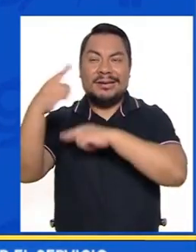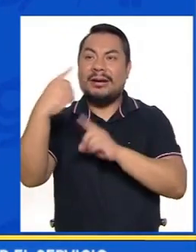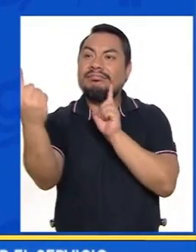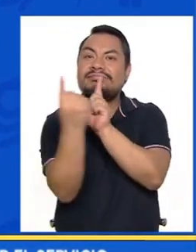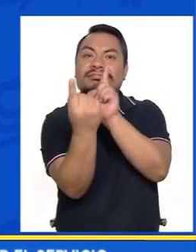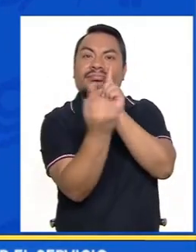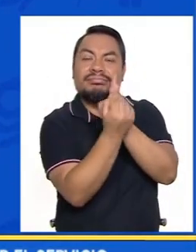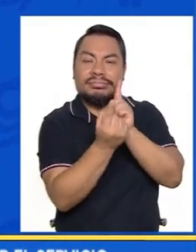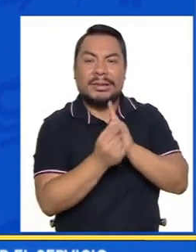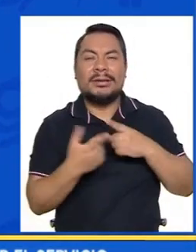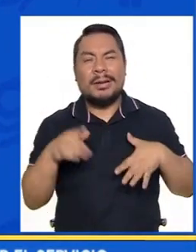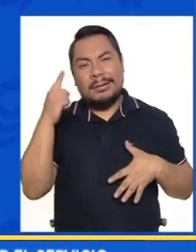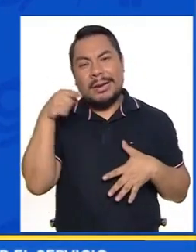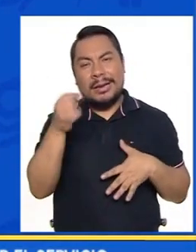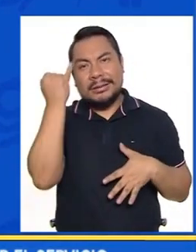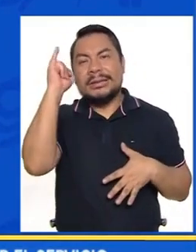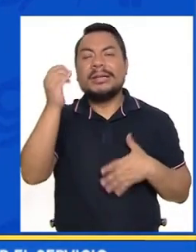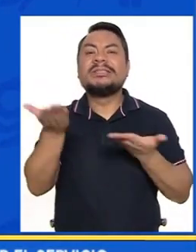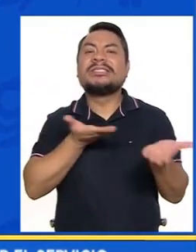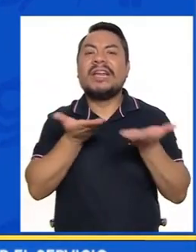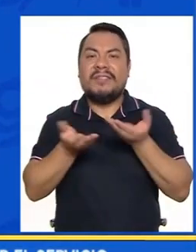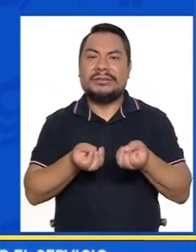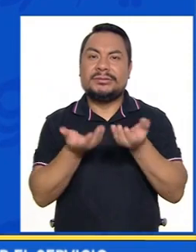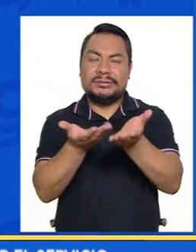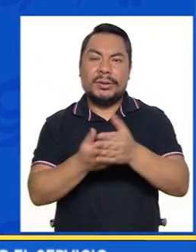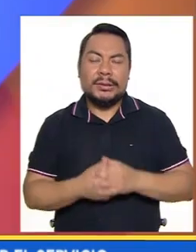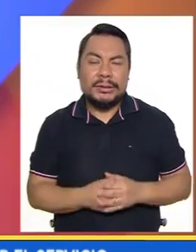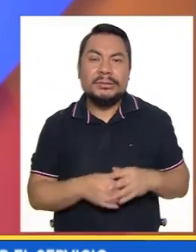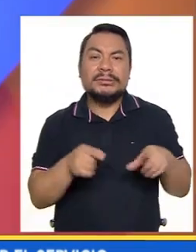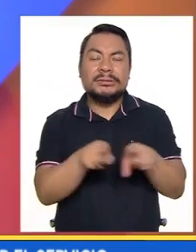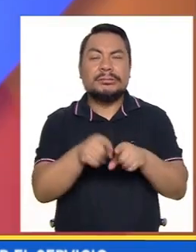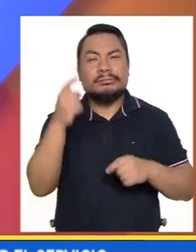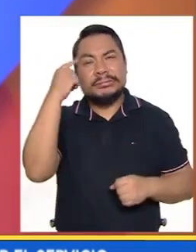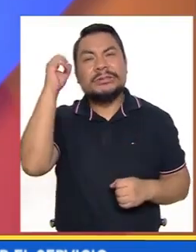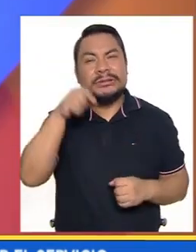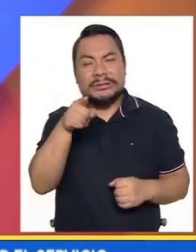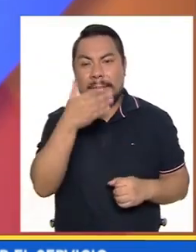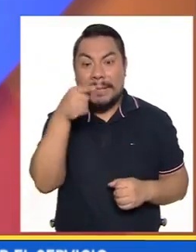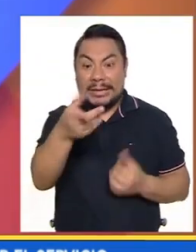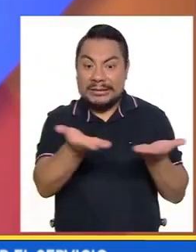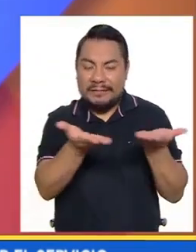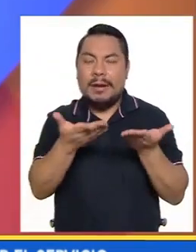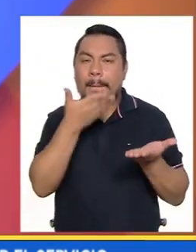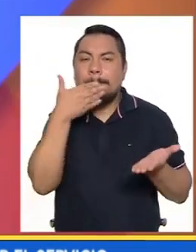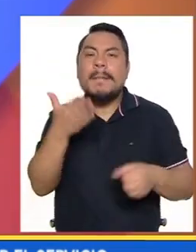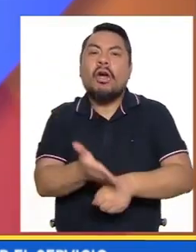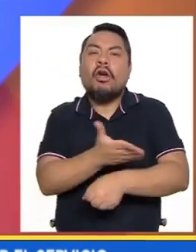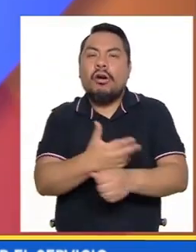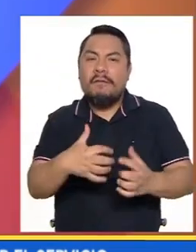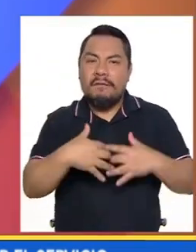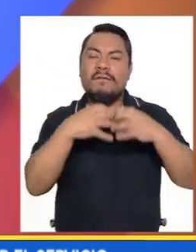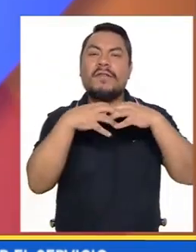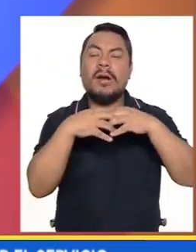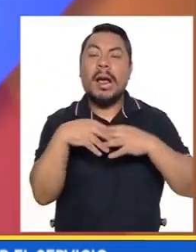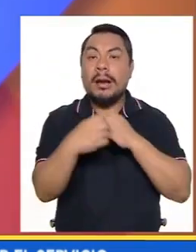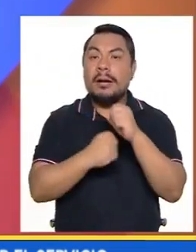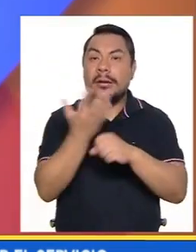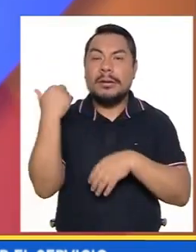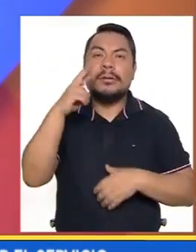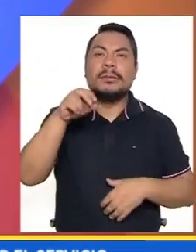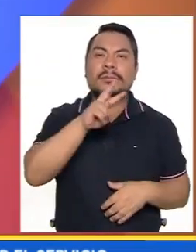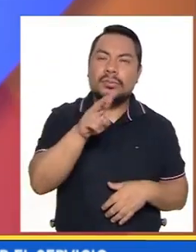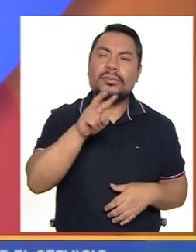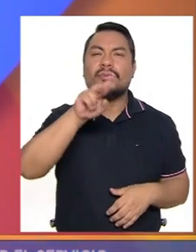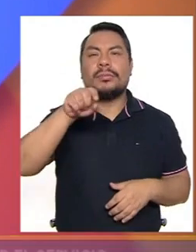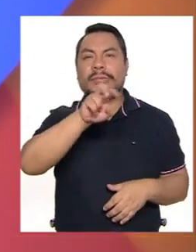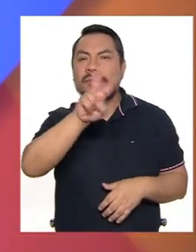de este servicio, pero además se vio por conveniente fortalecerlo. Entonces, durante el 2021, 2022,